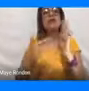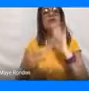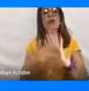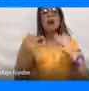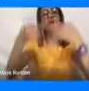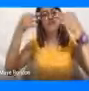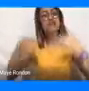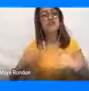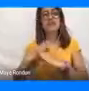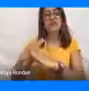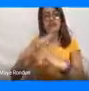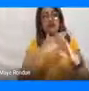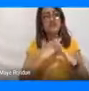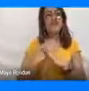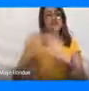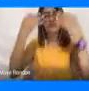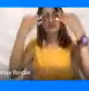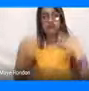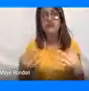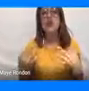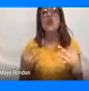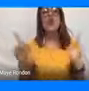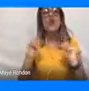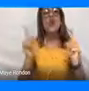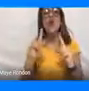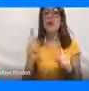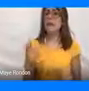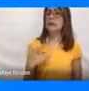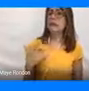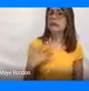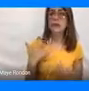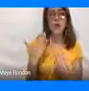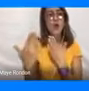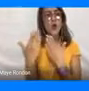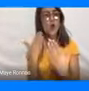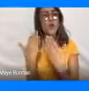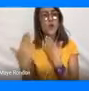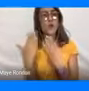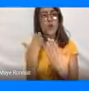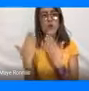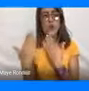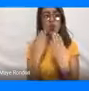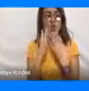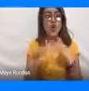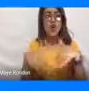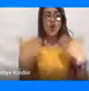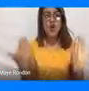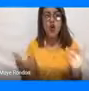o a la sensación de confianza que pueden llegar a tener las personas